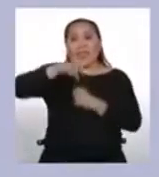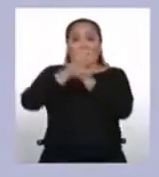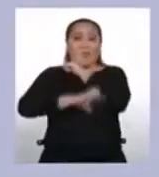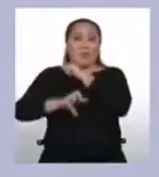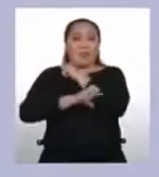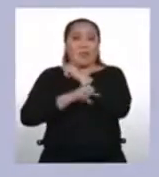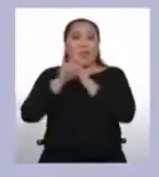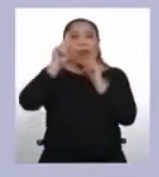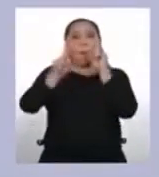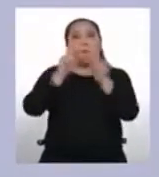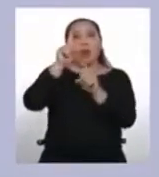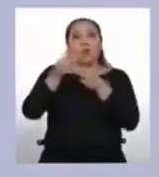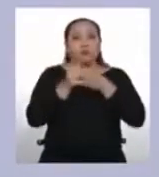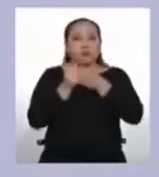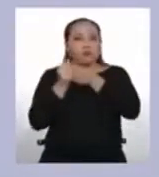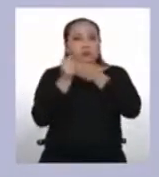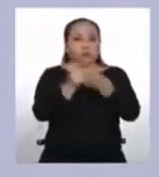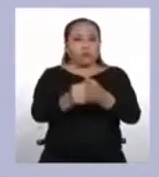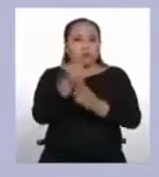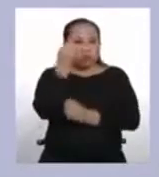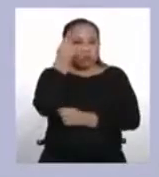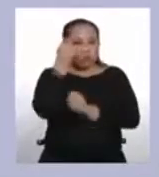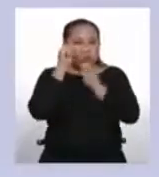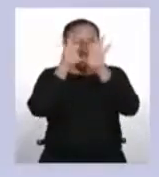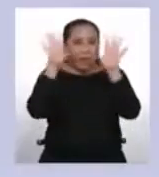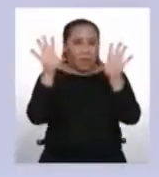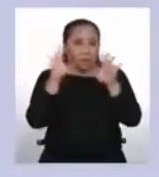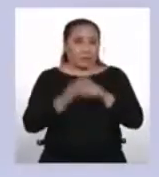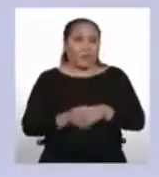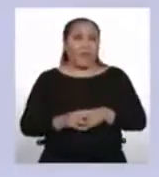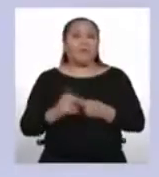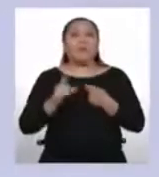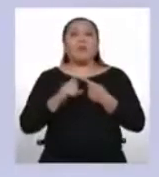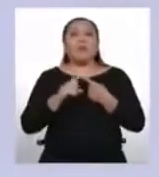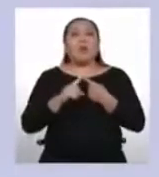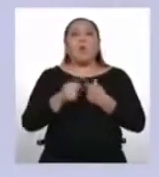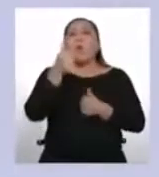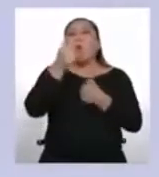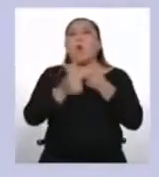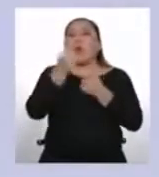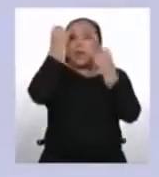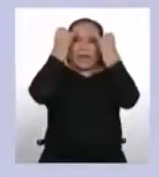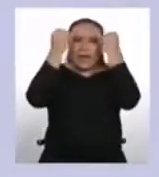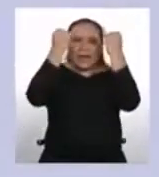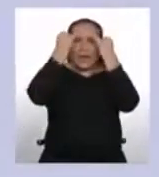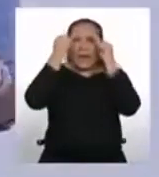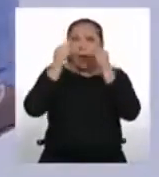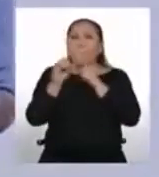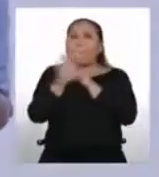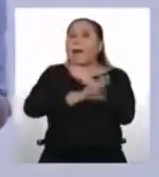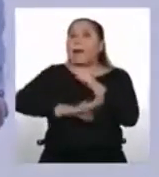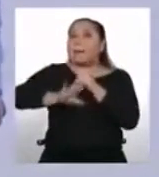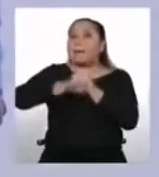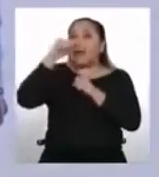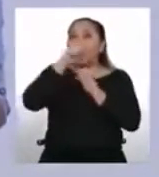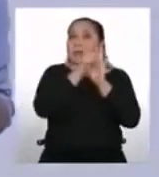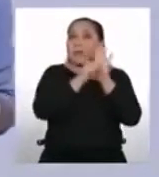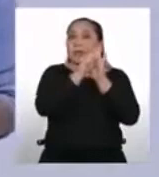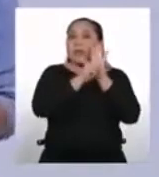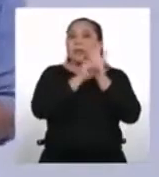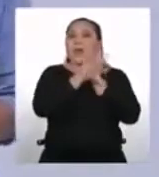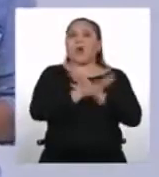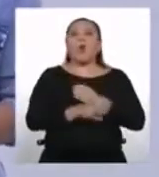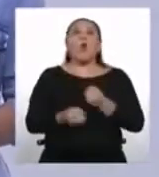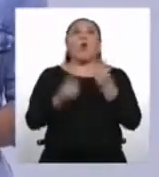preguntas nos ayudan a guiar nuestra comprensión, te sugiero algunas. ¿Cuál es la idea principal del video? ¿Cuántas lenguas